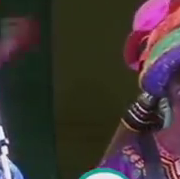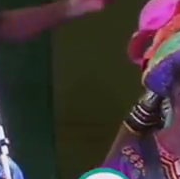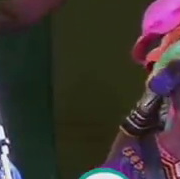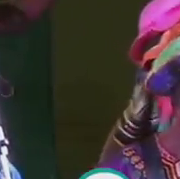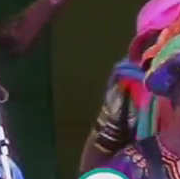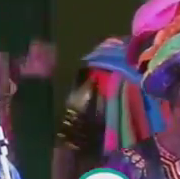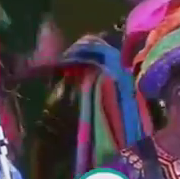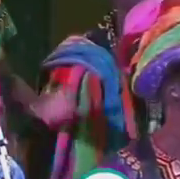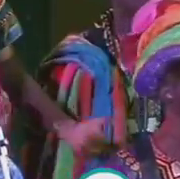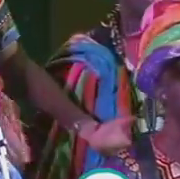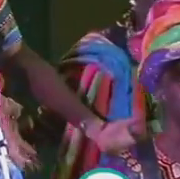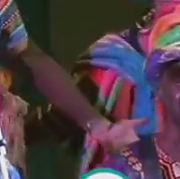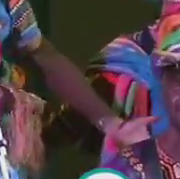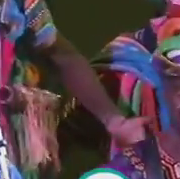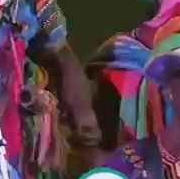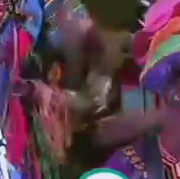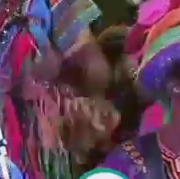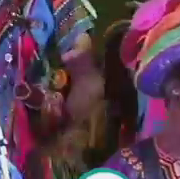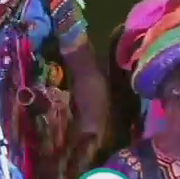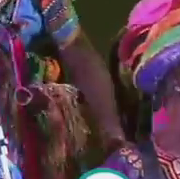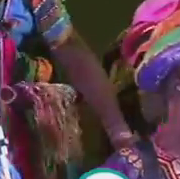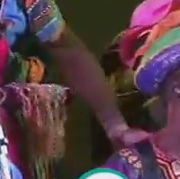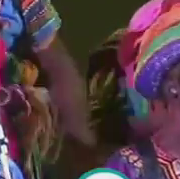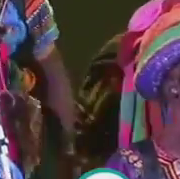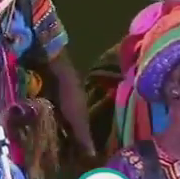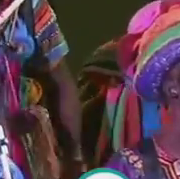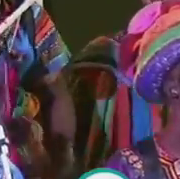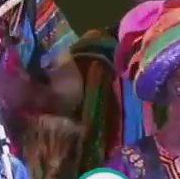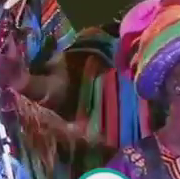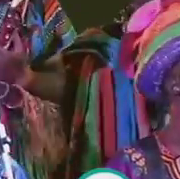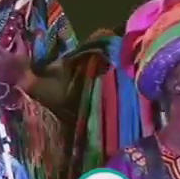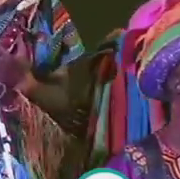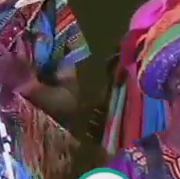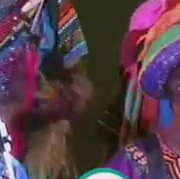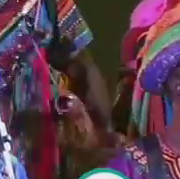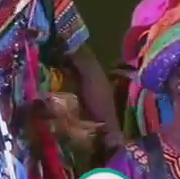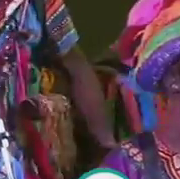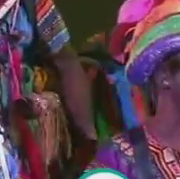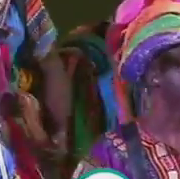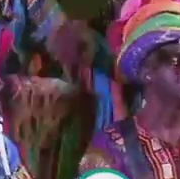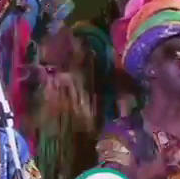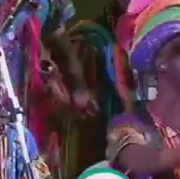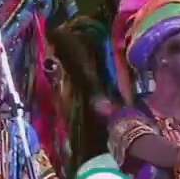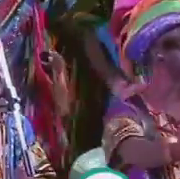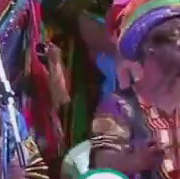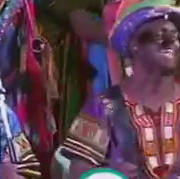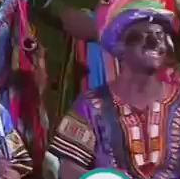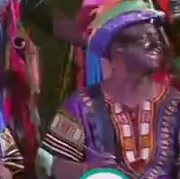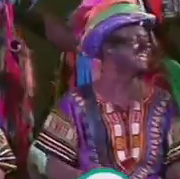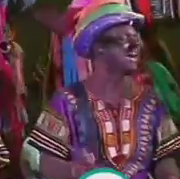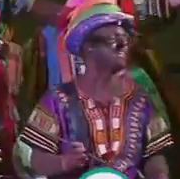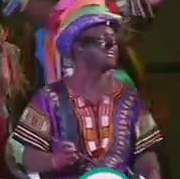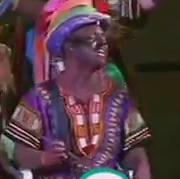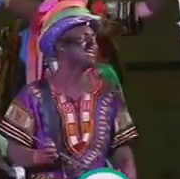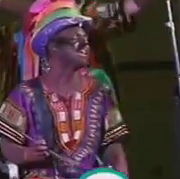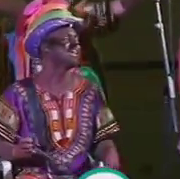su pobre. Es lo que yo he ganado, es lo que llevo guardado, muy dentro del corazón, y es conquistarte a